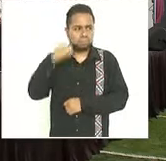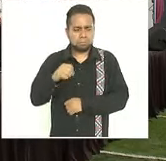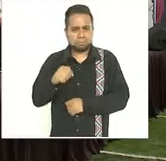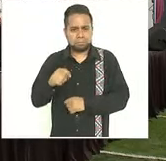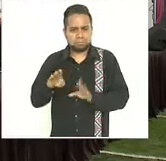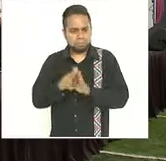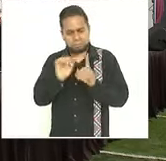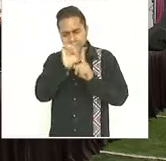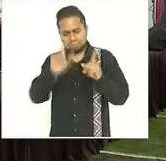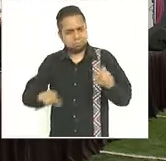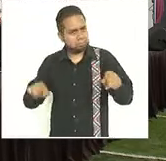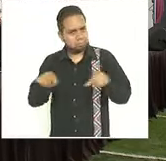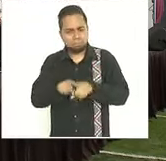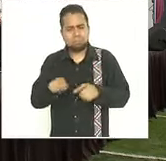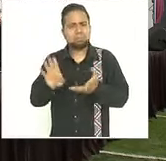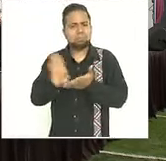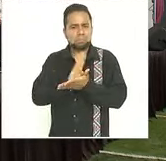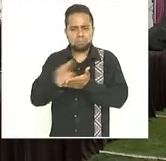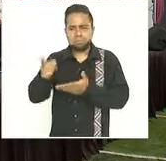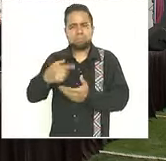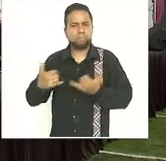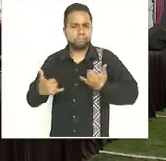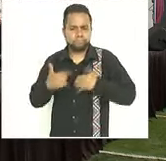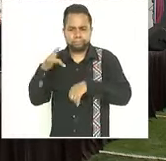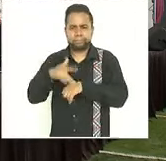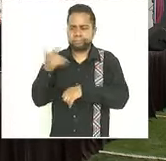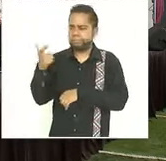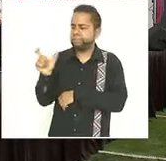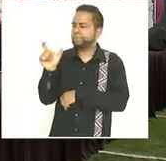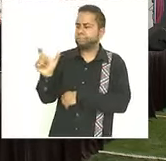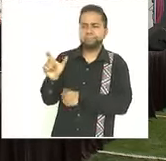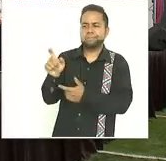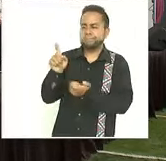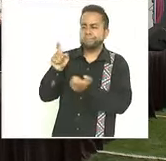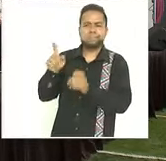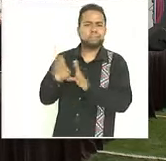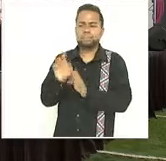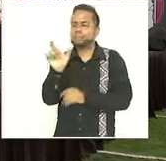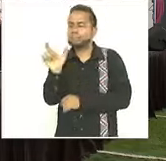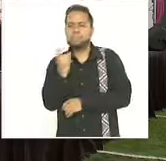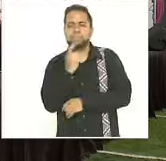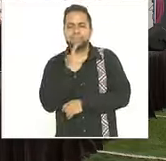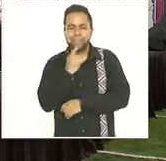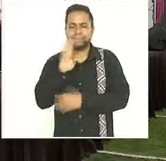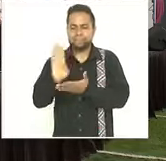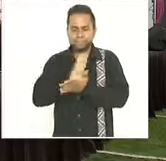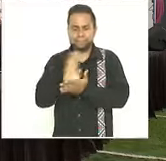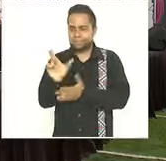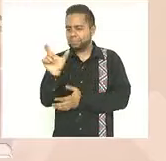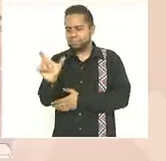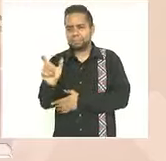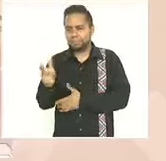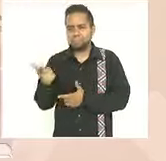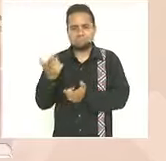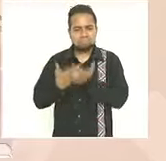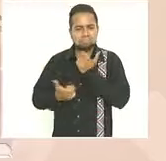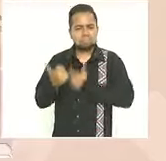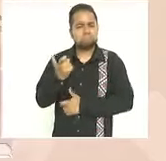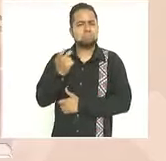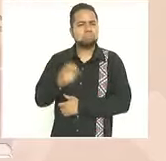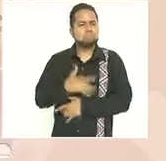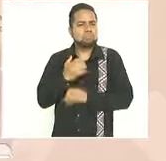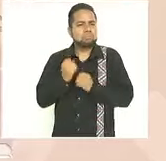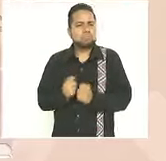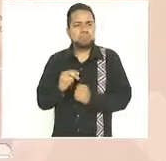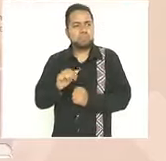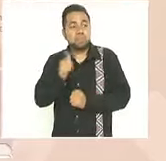en todo el país los beneficiarios del programa cobran su apoyo económico a través de la tarjeta del Banco del Bienestar lo cual garantiza que no